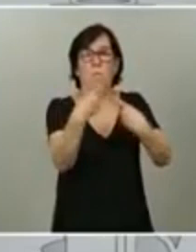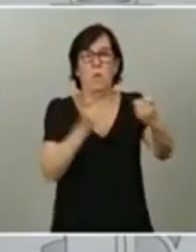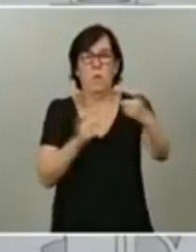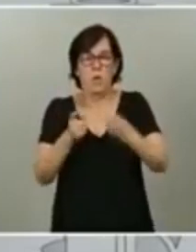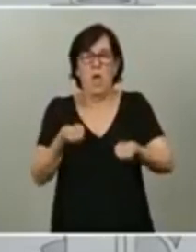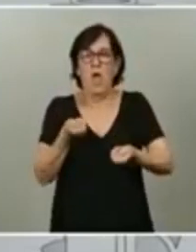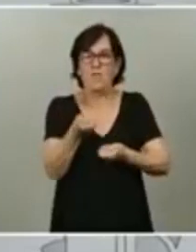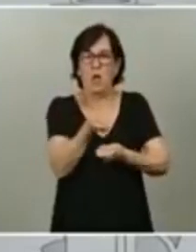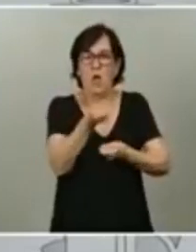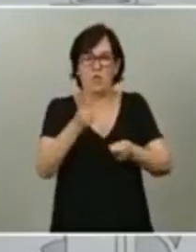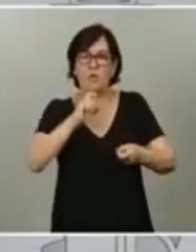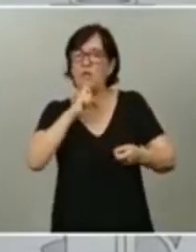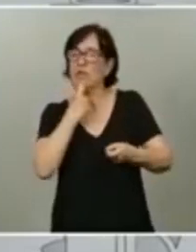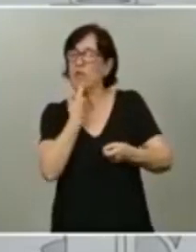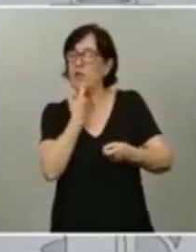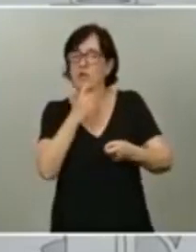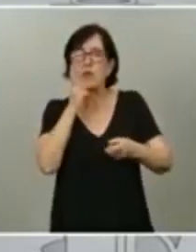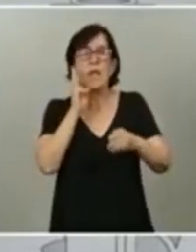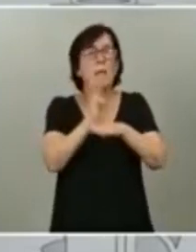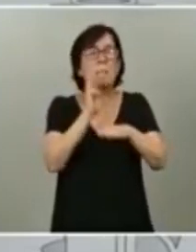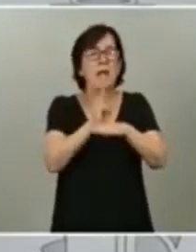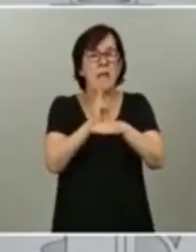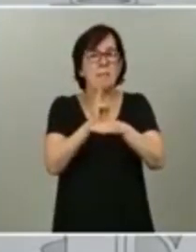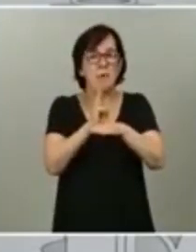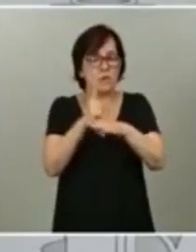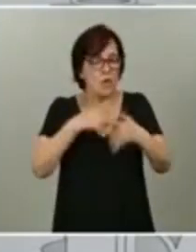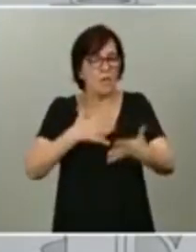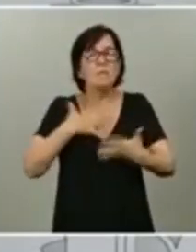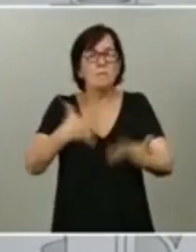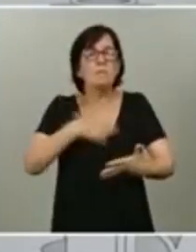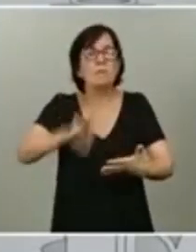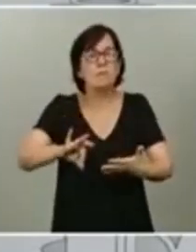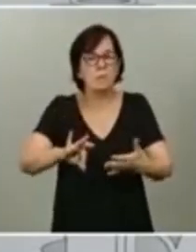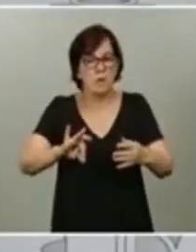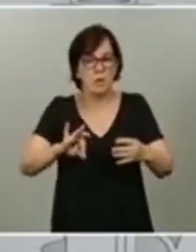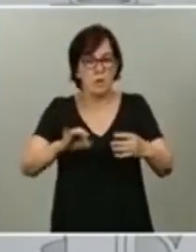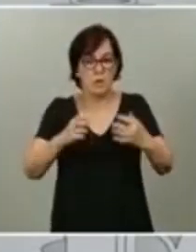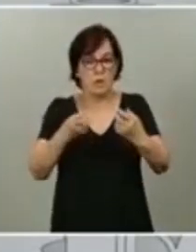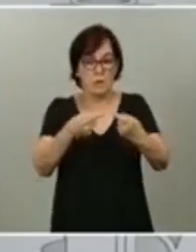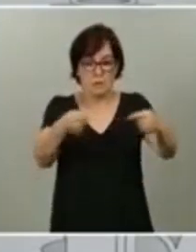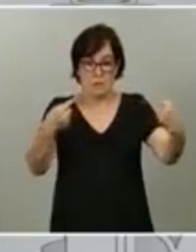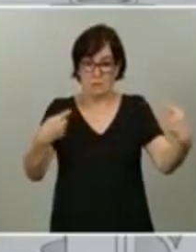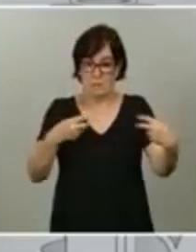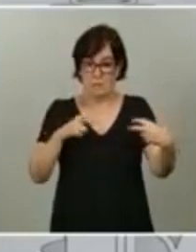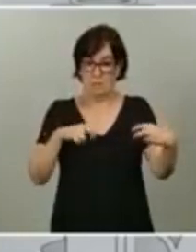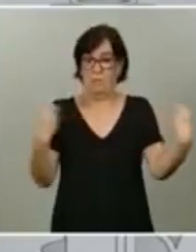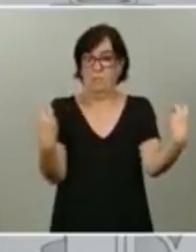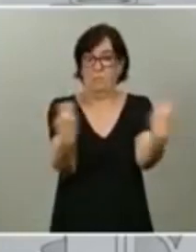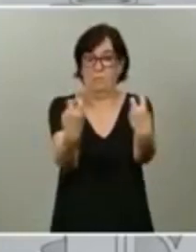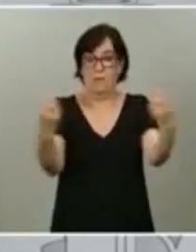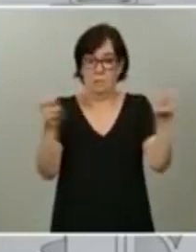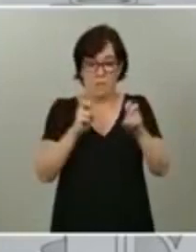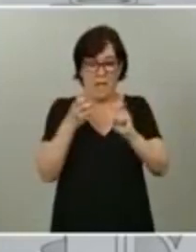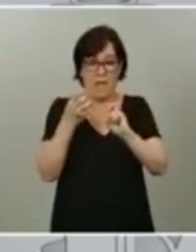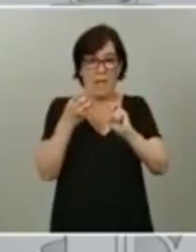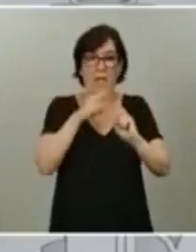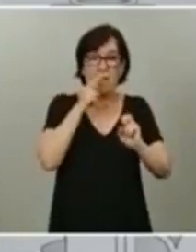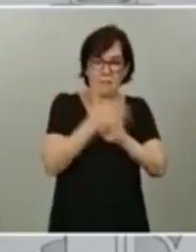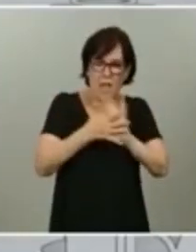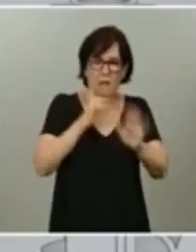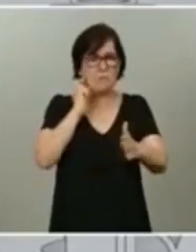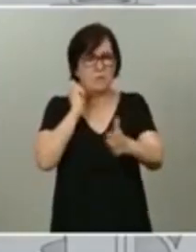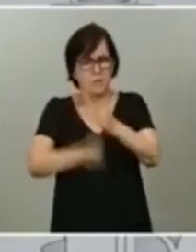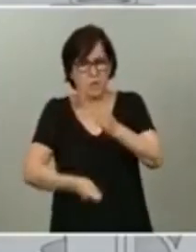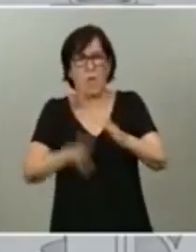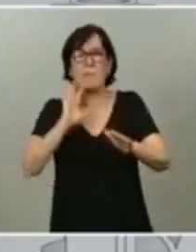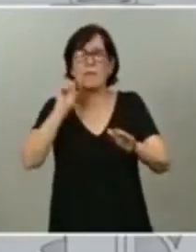de odio. El Parlamento precisamente está dispuesto en un semicírculo para hablar, para hablar con claridad, incluso con dureza, pero también